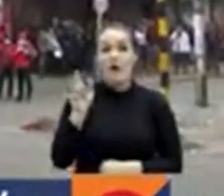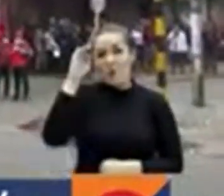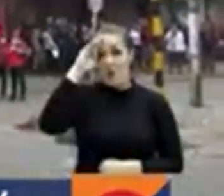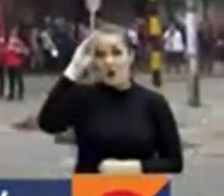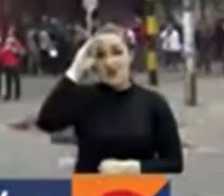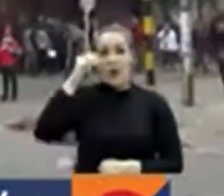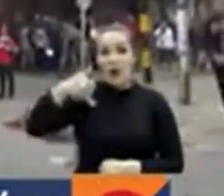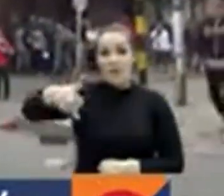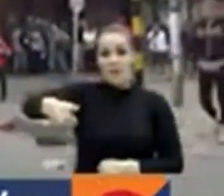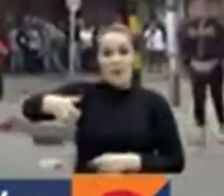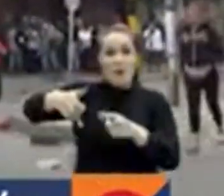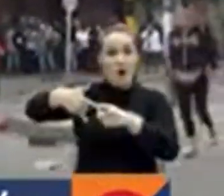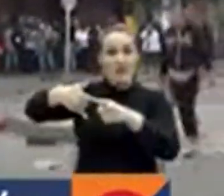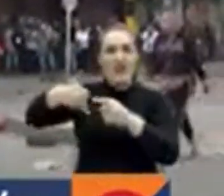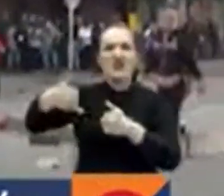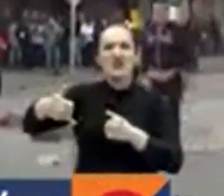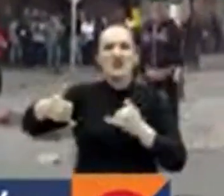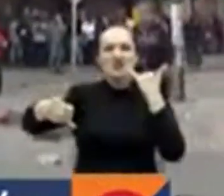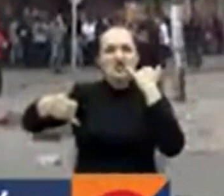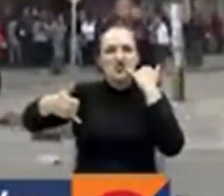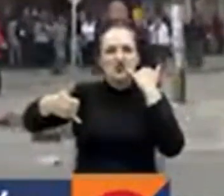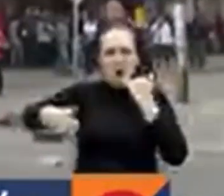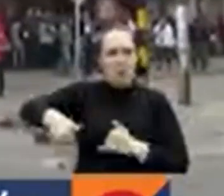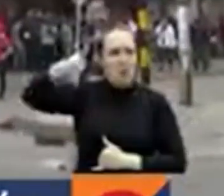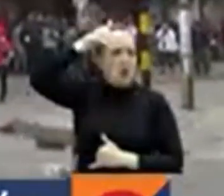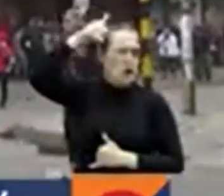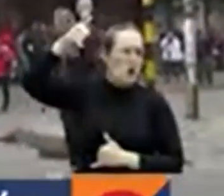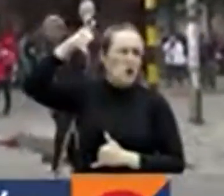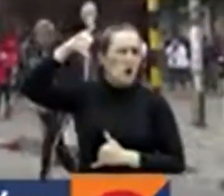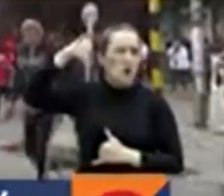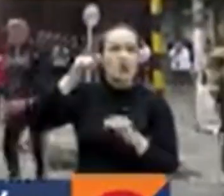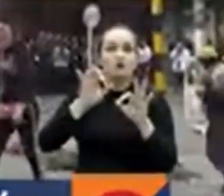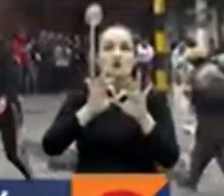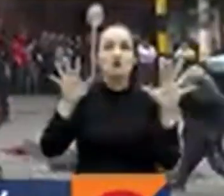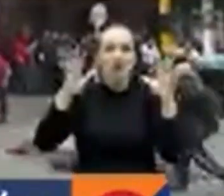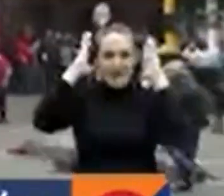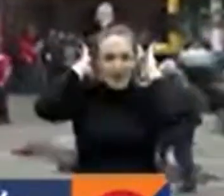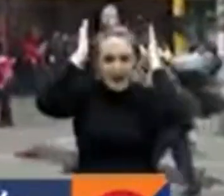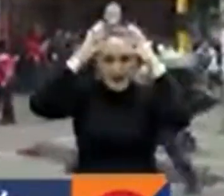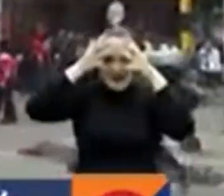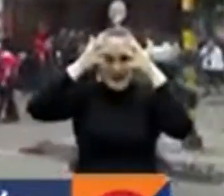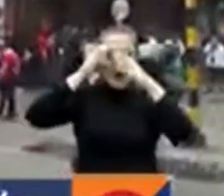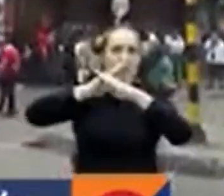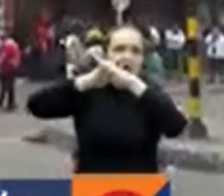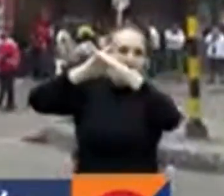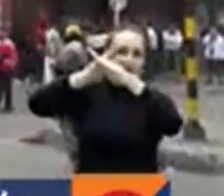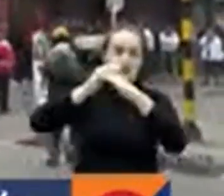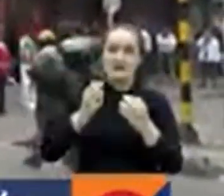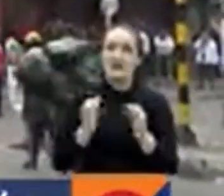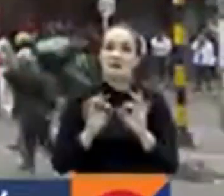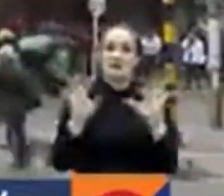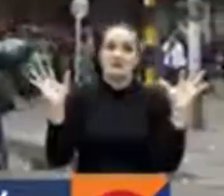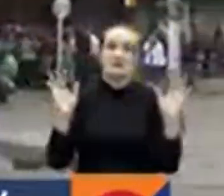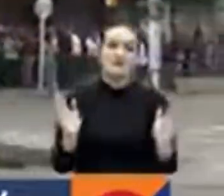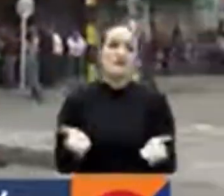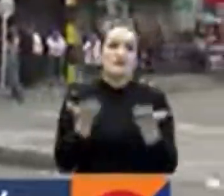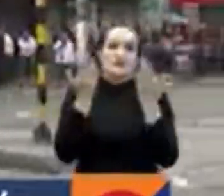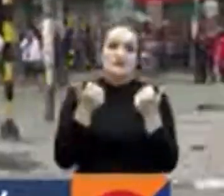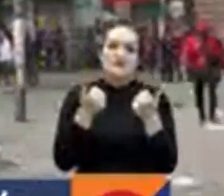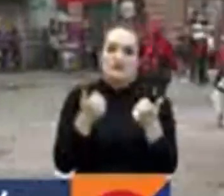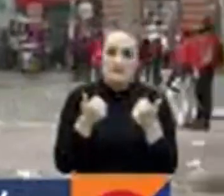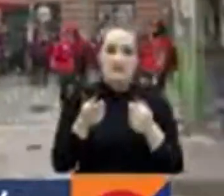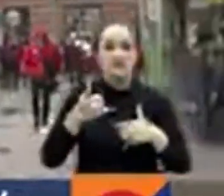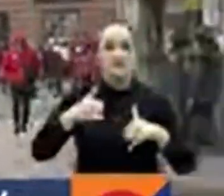botella que contenía orines en su cabeza por fortuna el casco lo protegió la humanidad de esta persona siguen